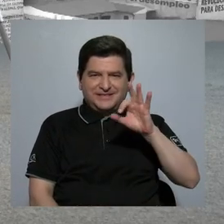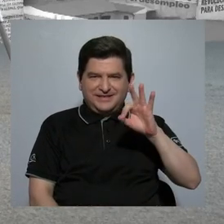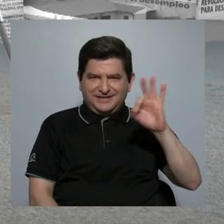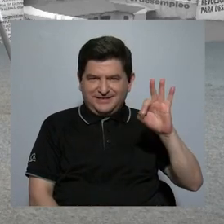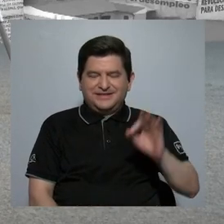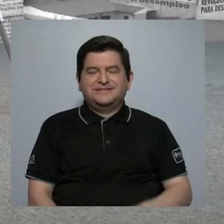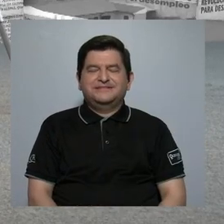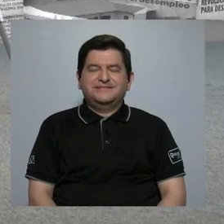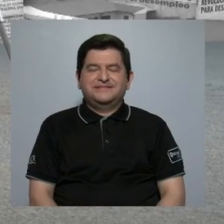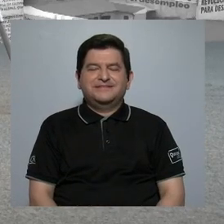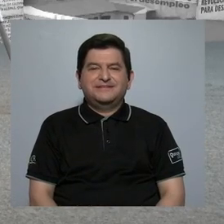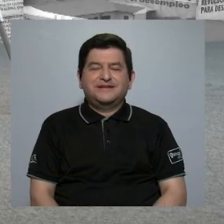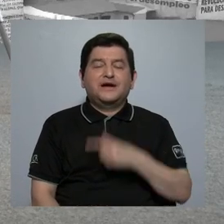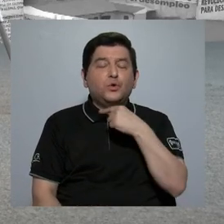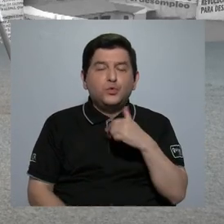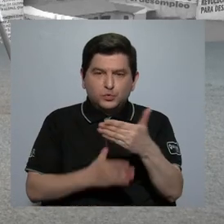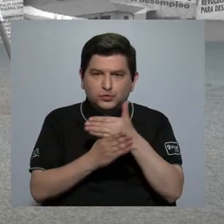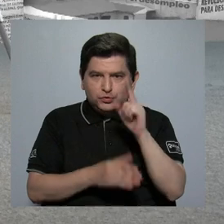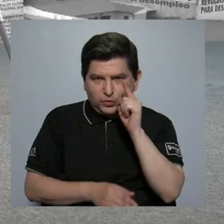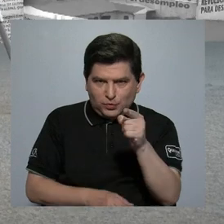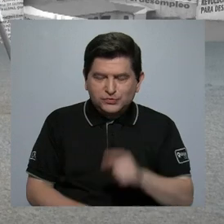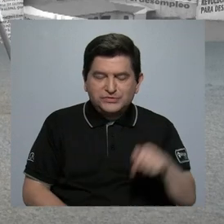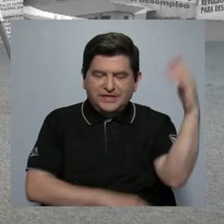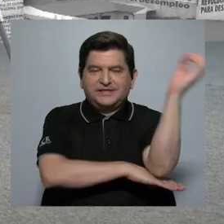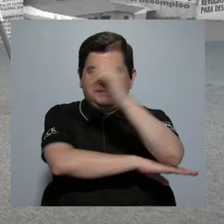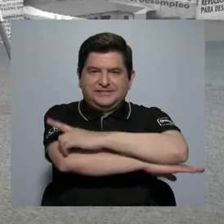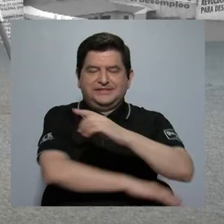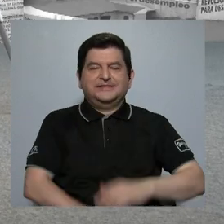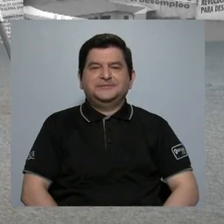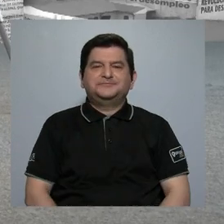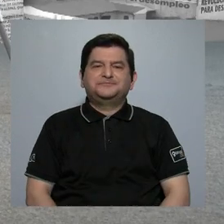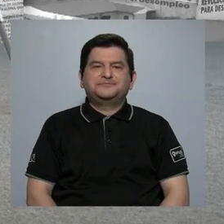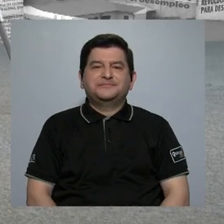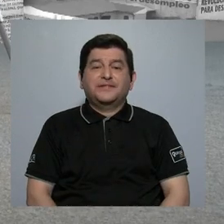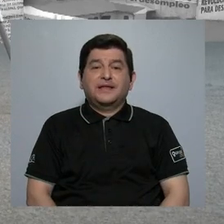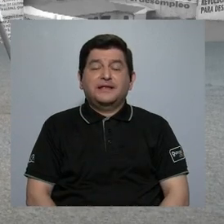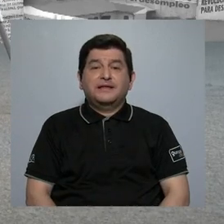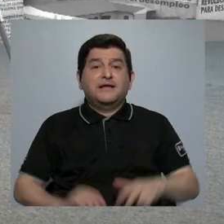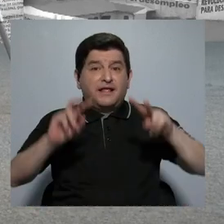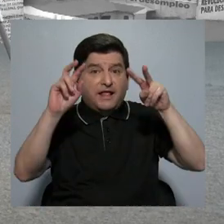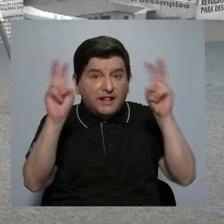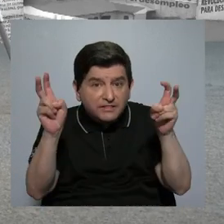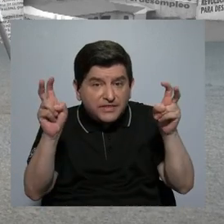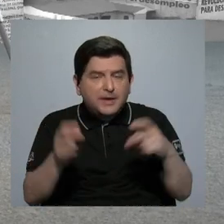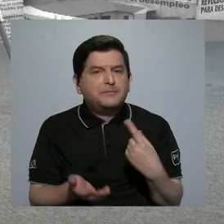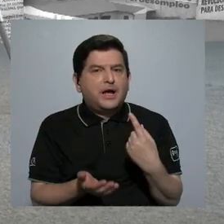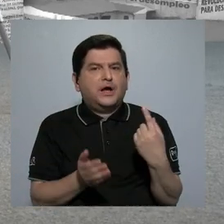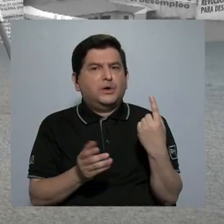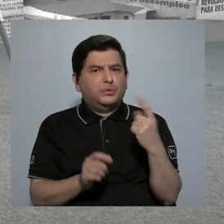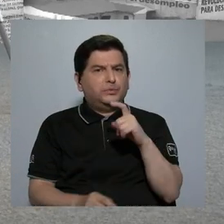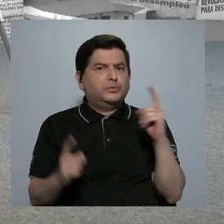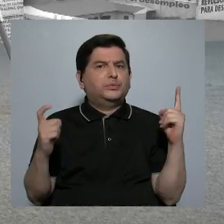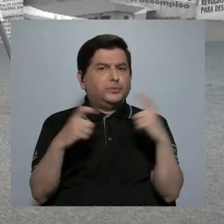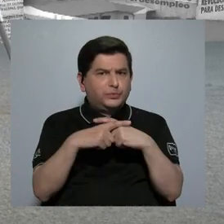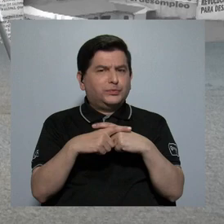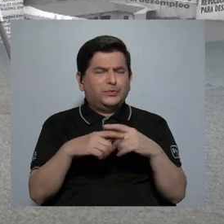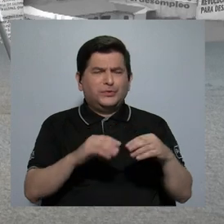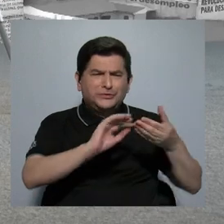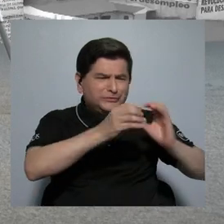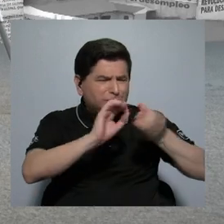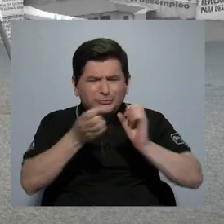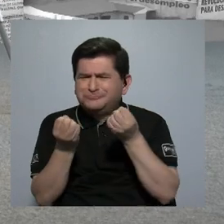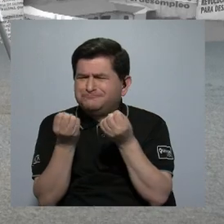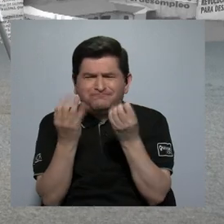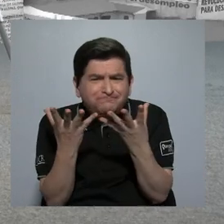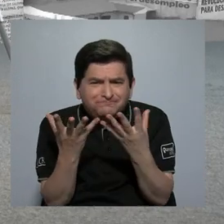invitación. Un gusto para mí compartir con ustedes el día de hoy. El tema es bastante complicado, son muchos datos,